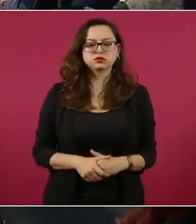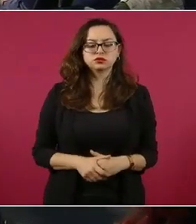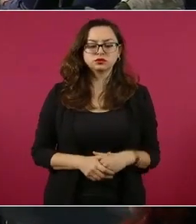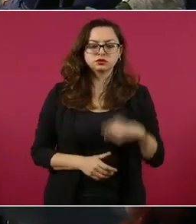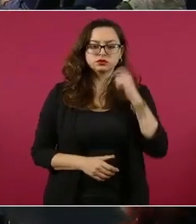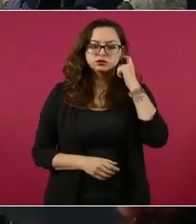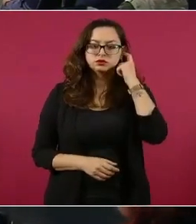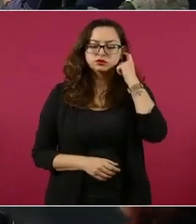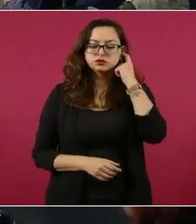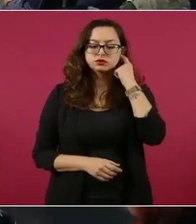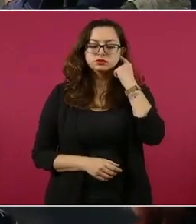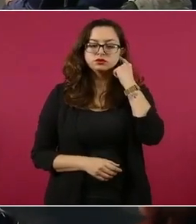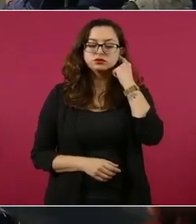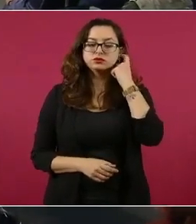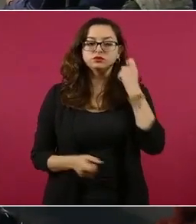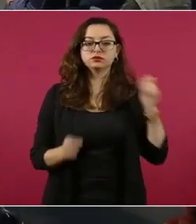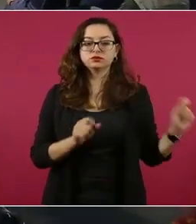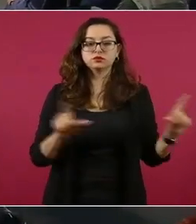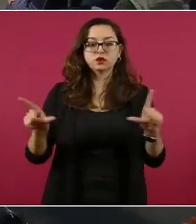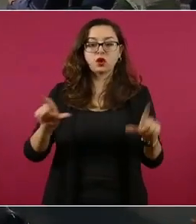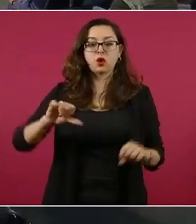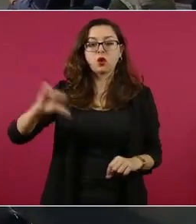Miren, de ahora.